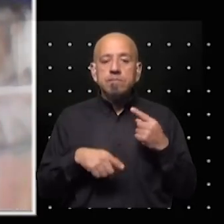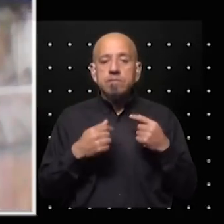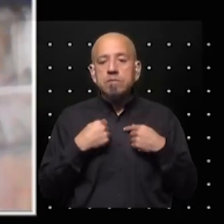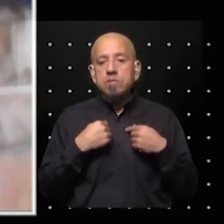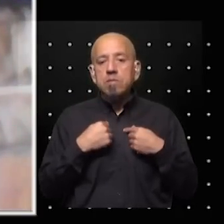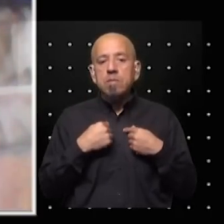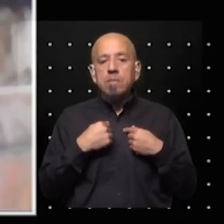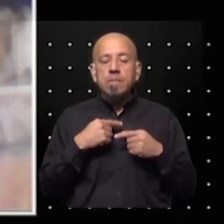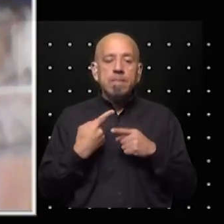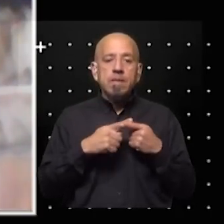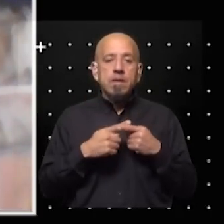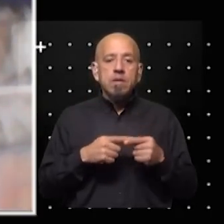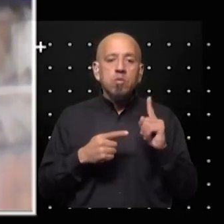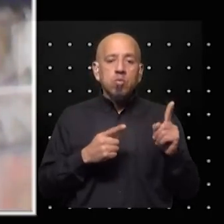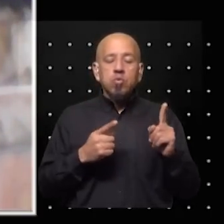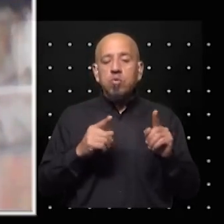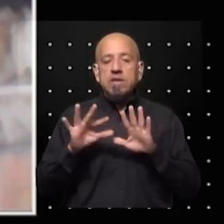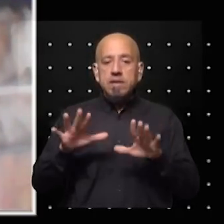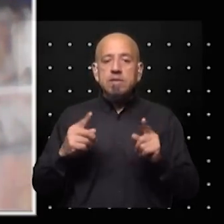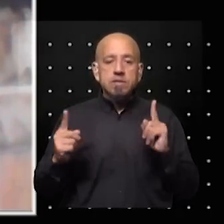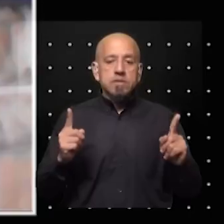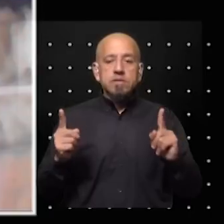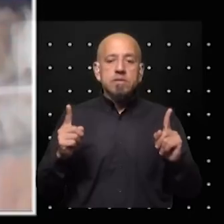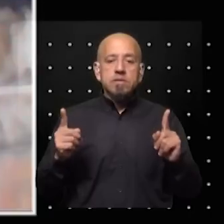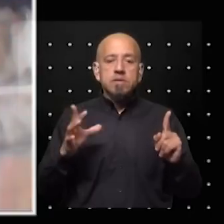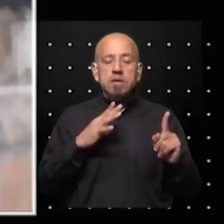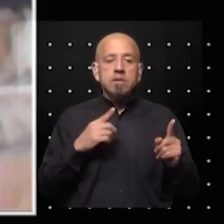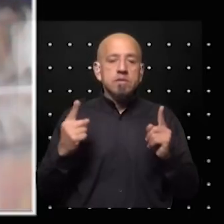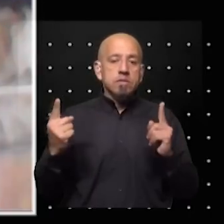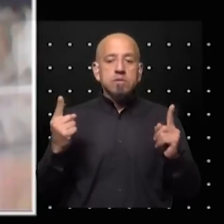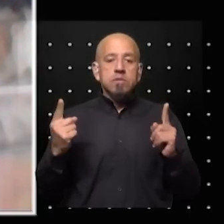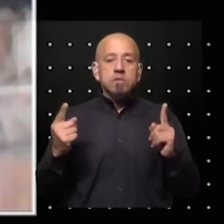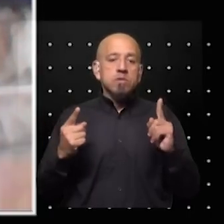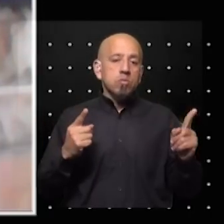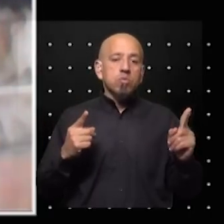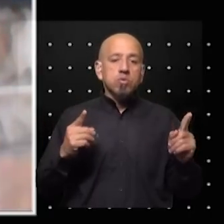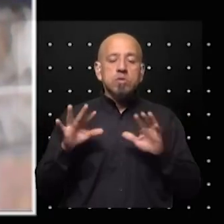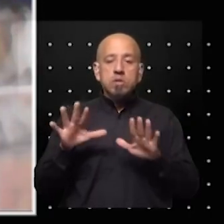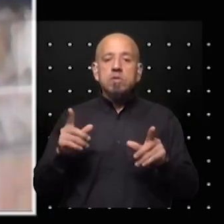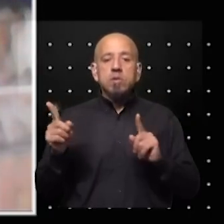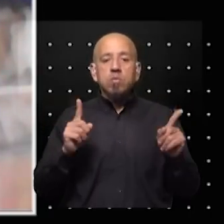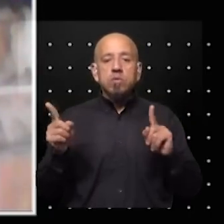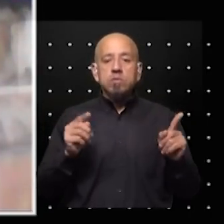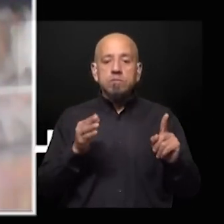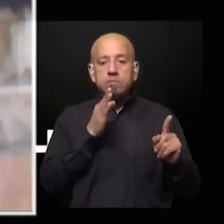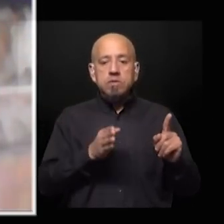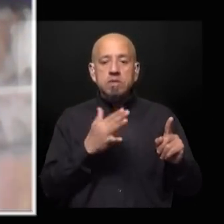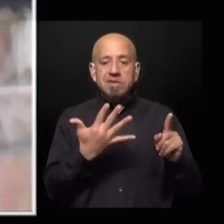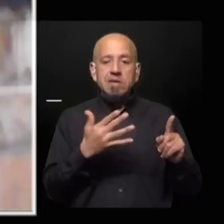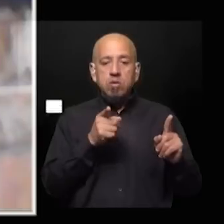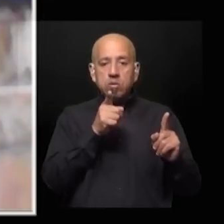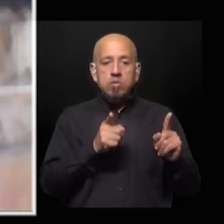estamos discutiendo del 1 al 10 y hay posiciones extremas que serían el 1 y el 10 y algunas intermedias que serían el 5